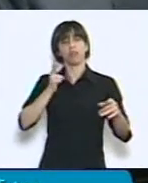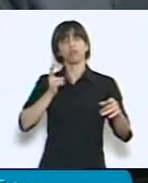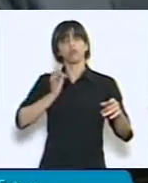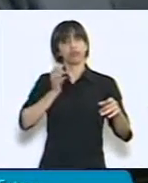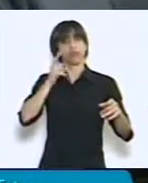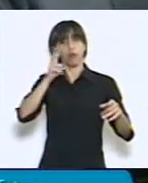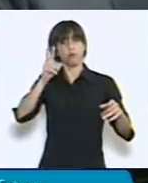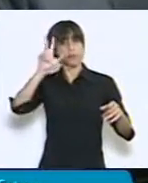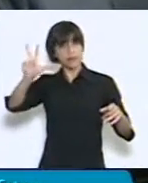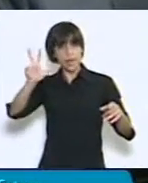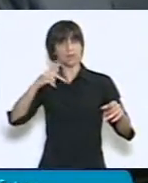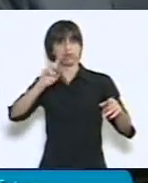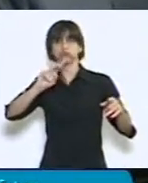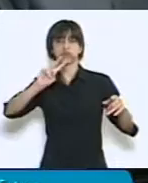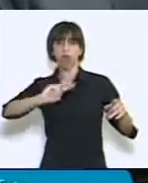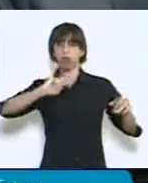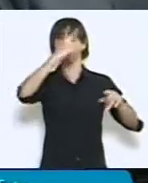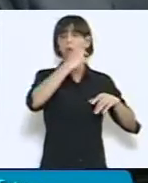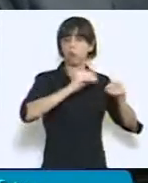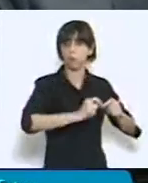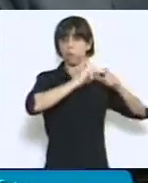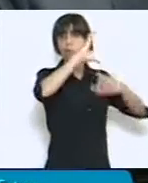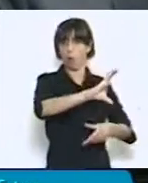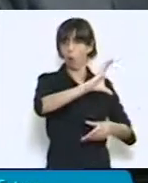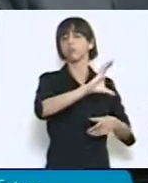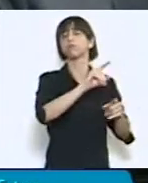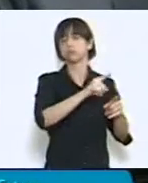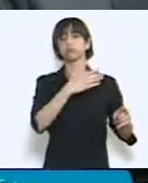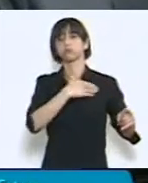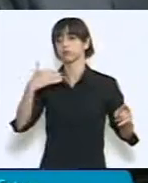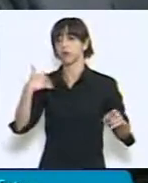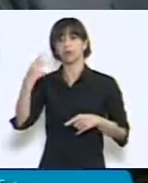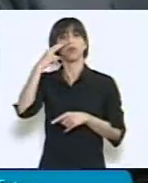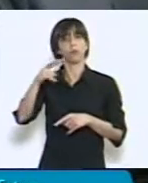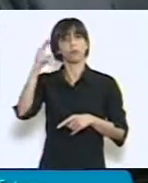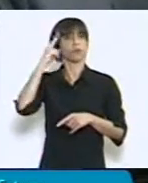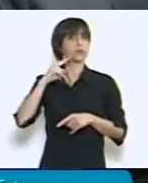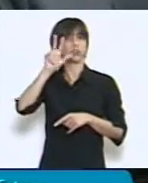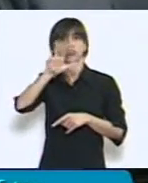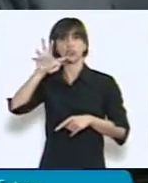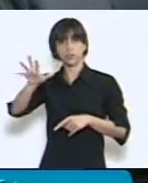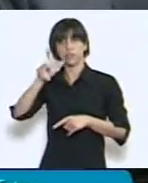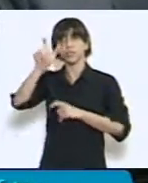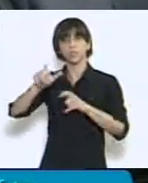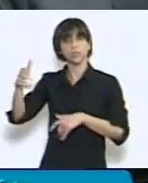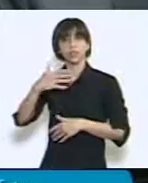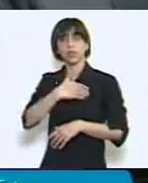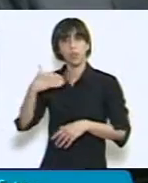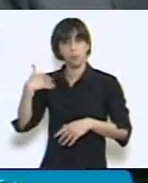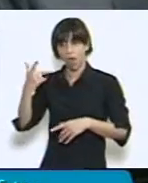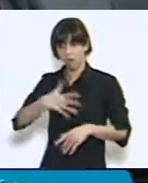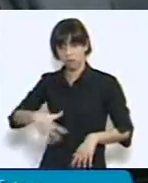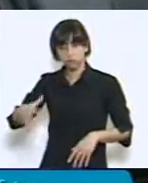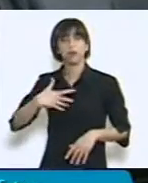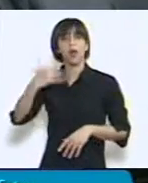cuanto, así también, futuras mamás, hay 2.935 con la asignación por embarazo para protección social.